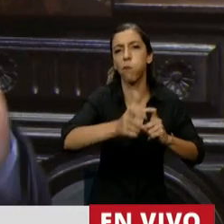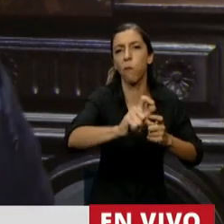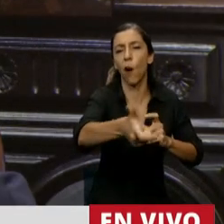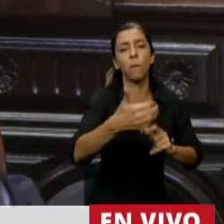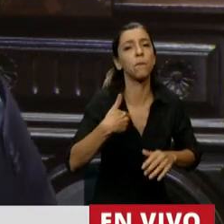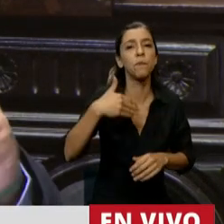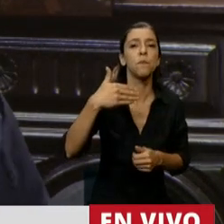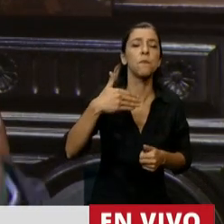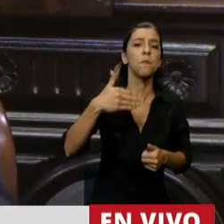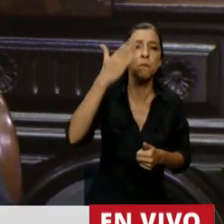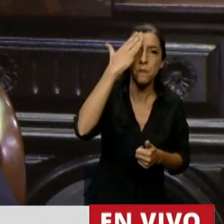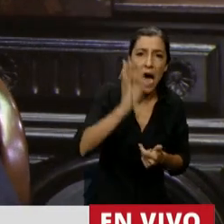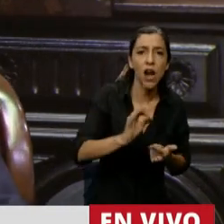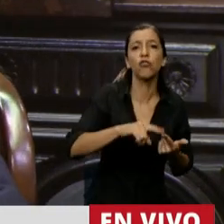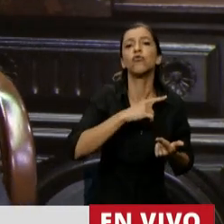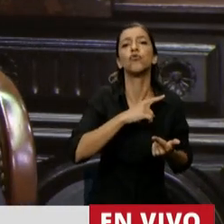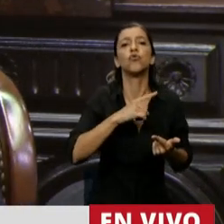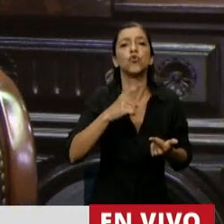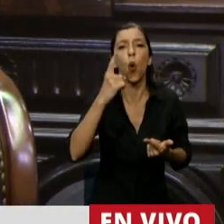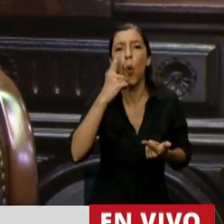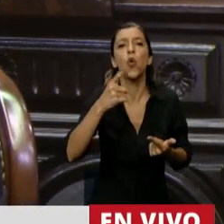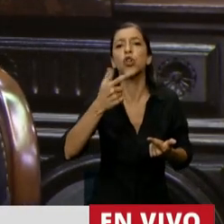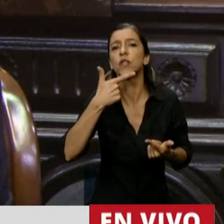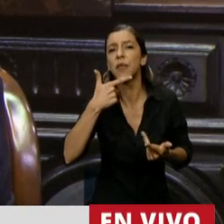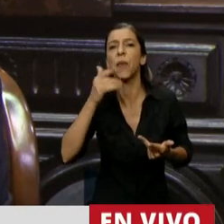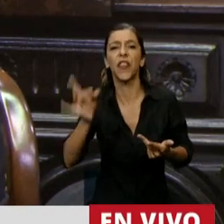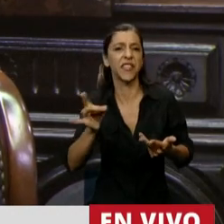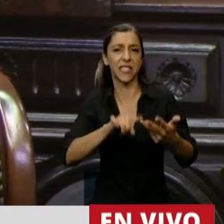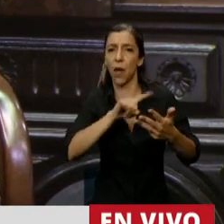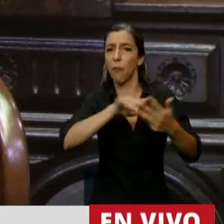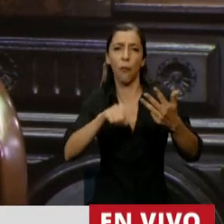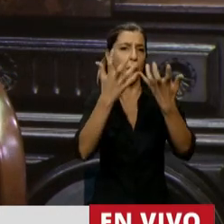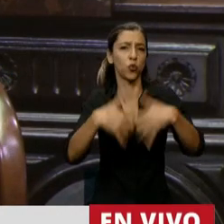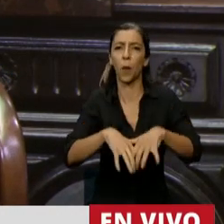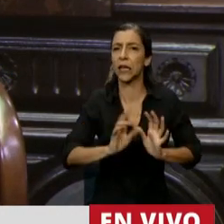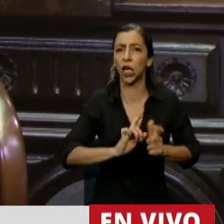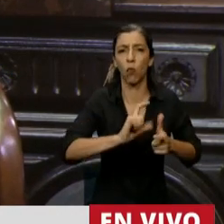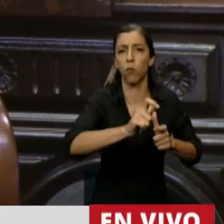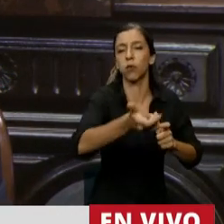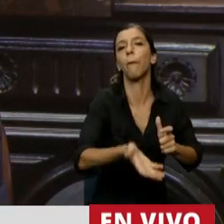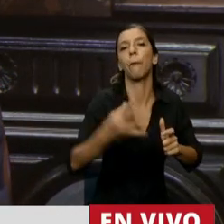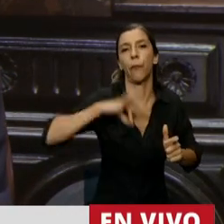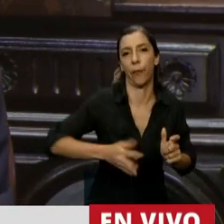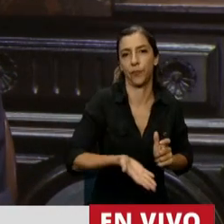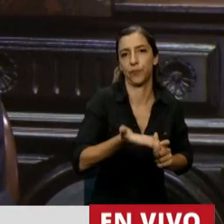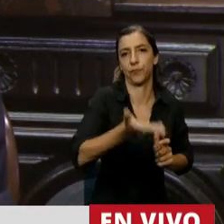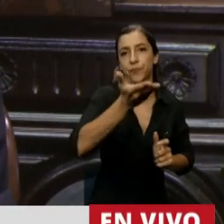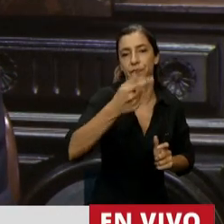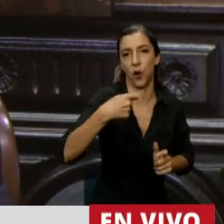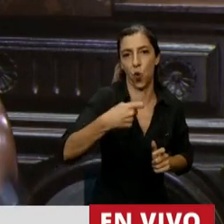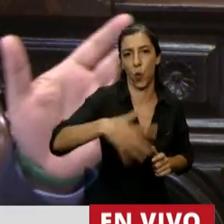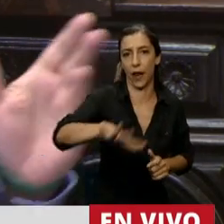septiembre y diciembre de cada año y que los beneficios del crecimiento lleguen a los jubilados argentinos.